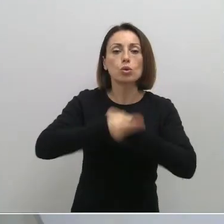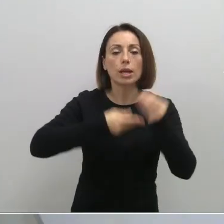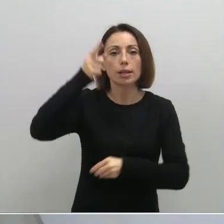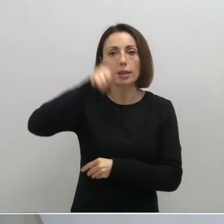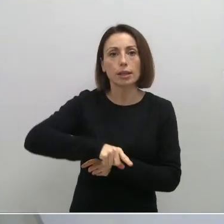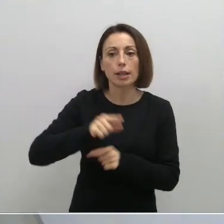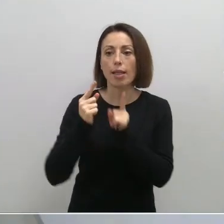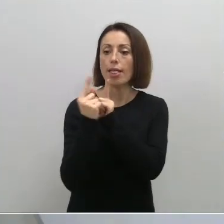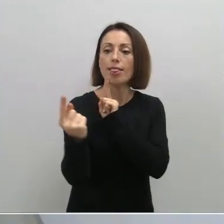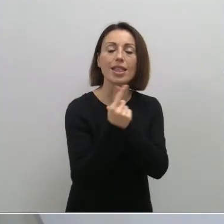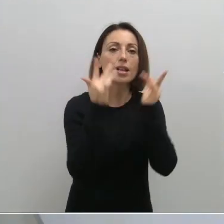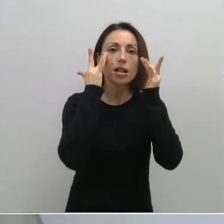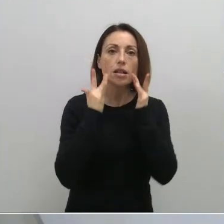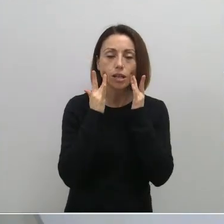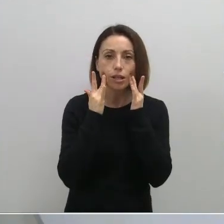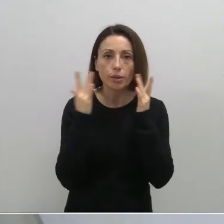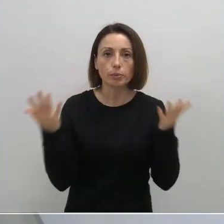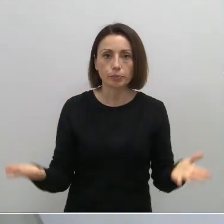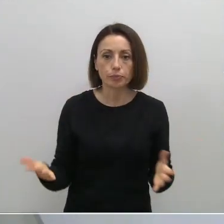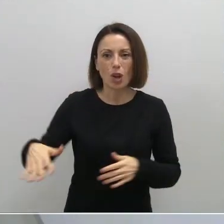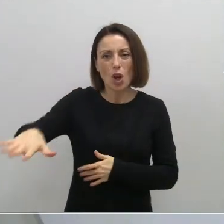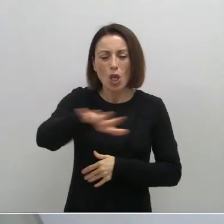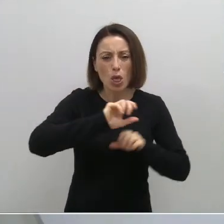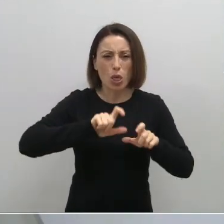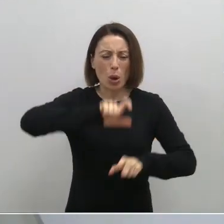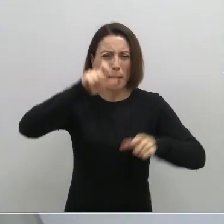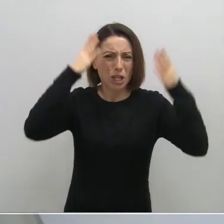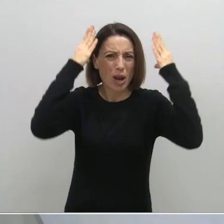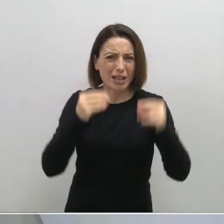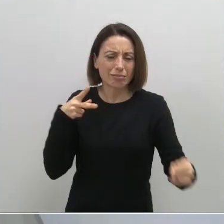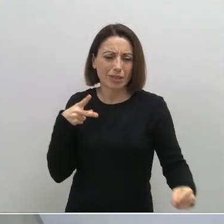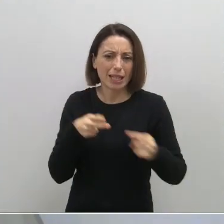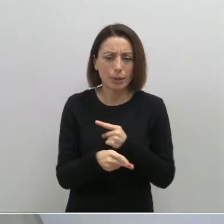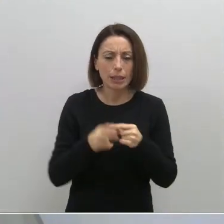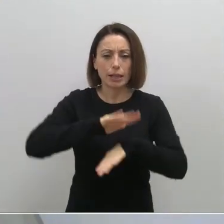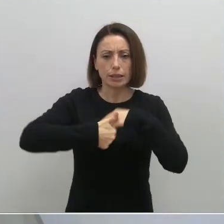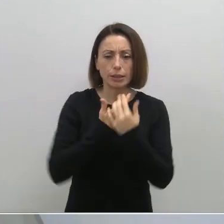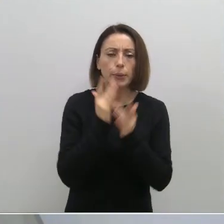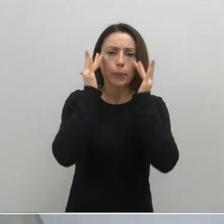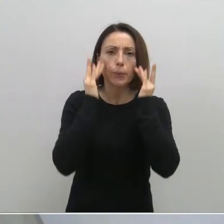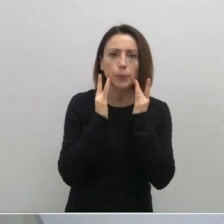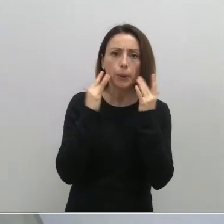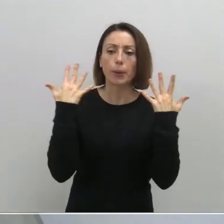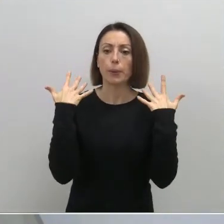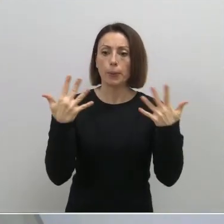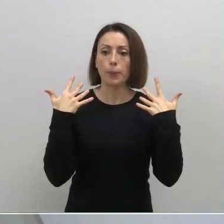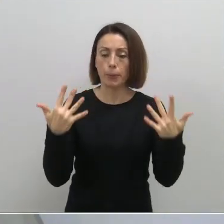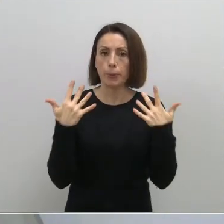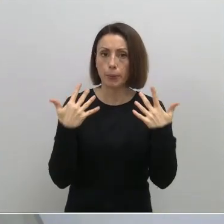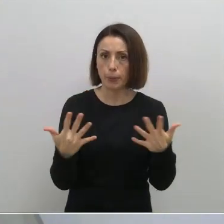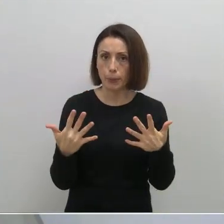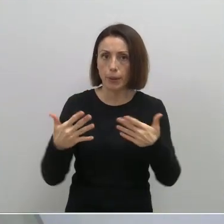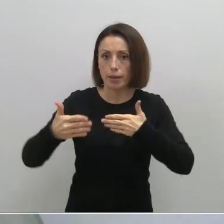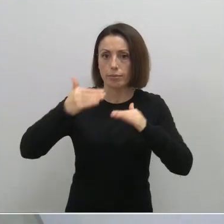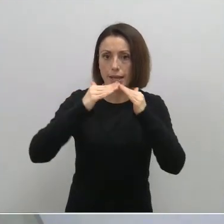El distanciamiento social, evitar zonas especialmente concurridas, la higiene, el lavado de manos, la ventilación de espacios y, siguiendo con estas